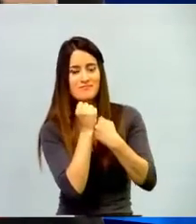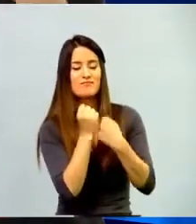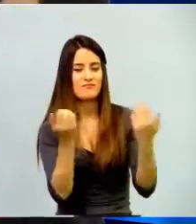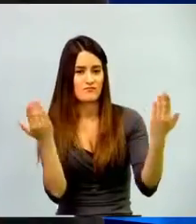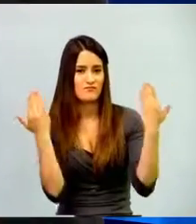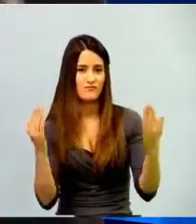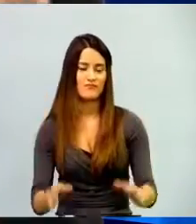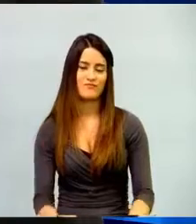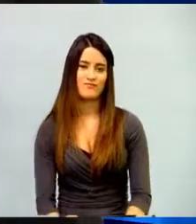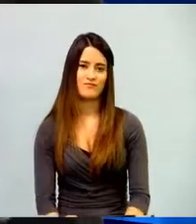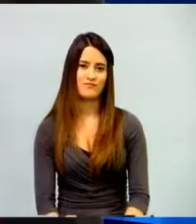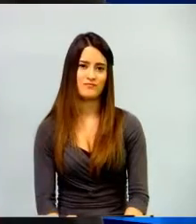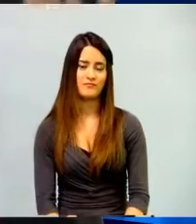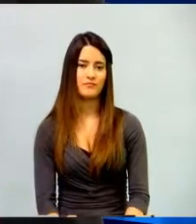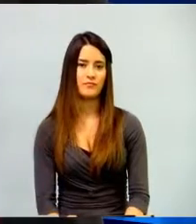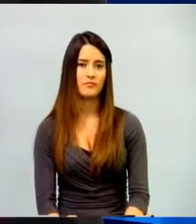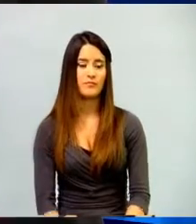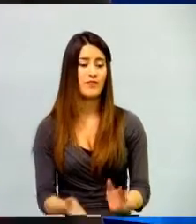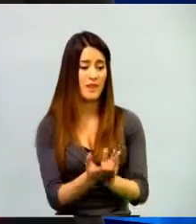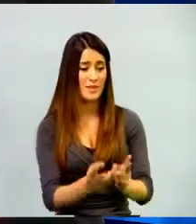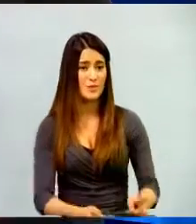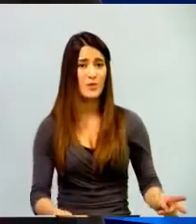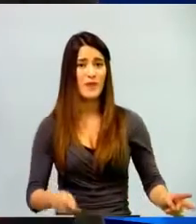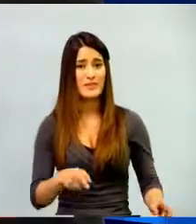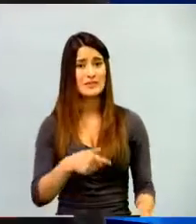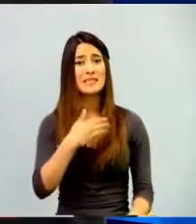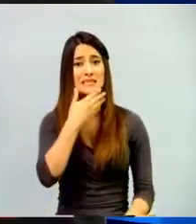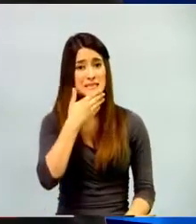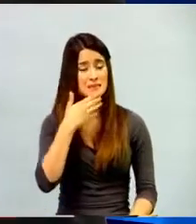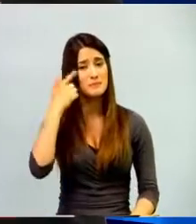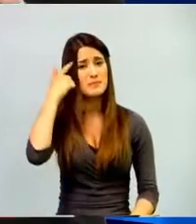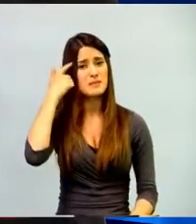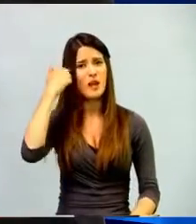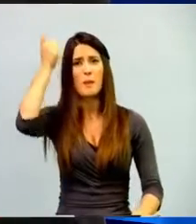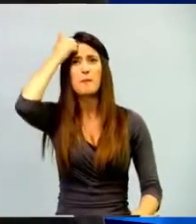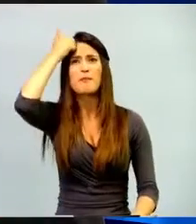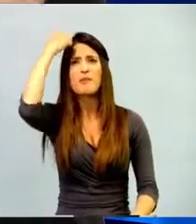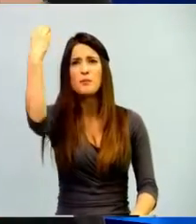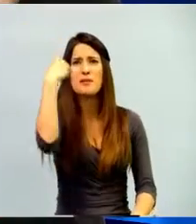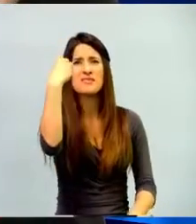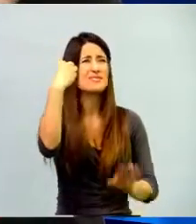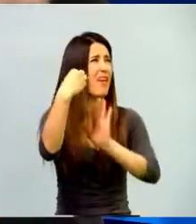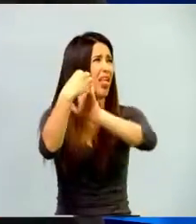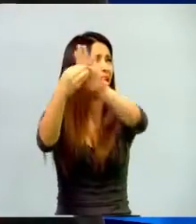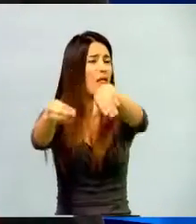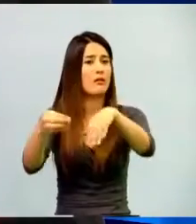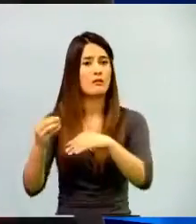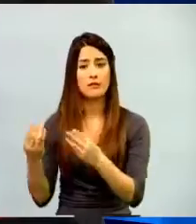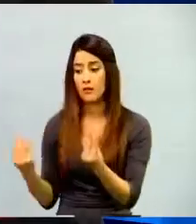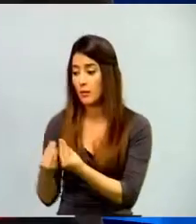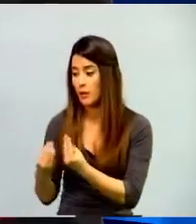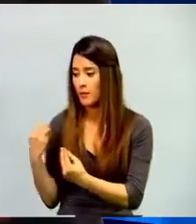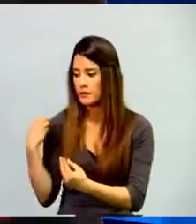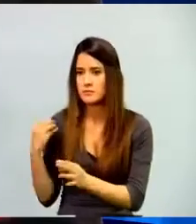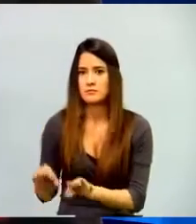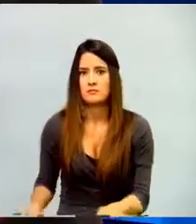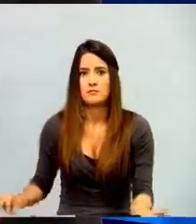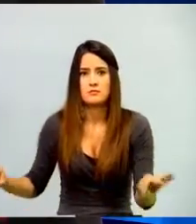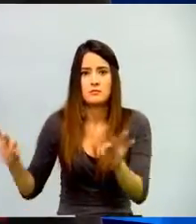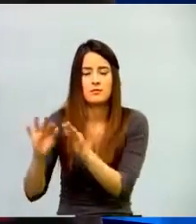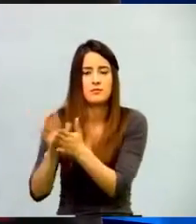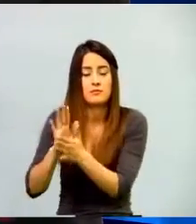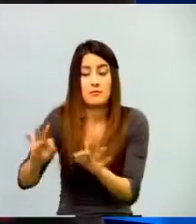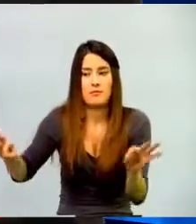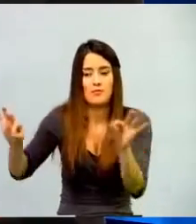para ellos muchas veces es mucho más importante lo que el compañero o la comunidad dice que lo que uno como docente de pronto les